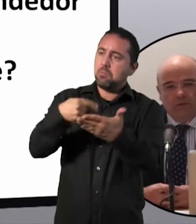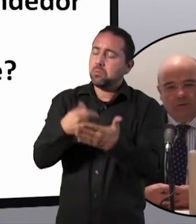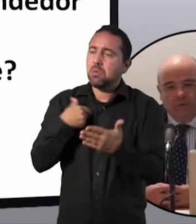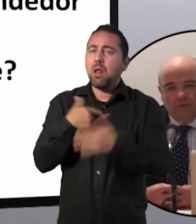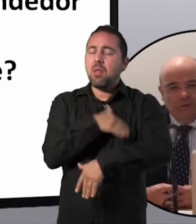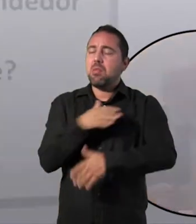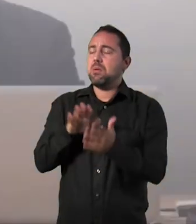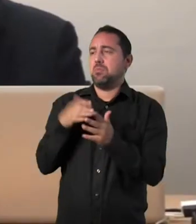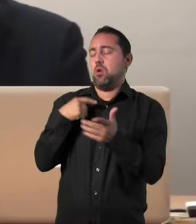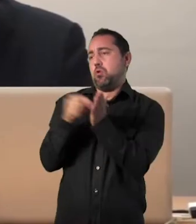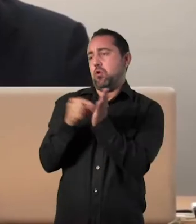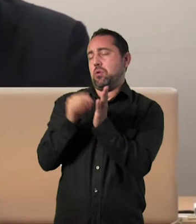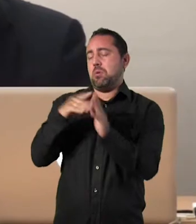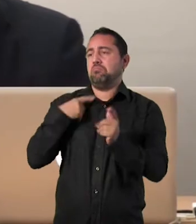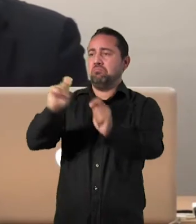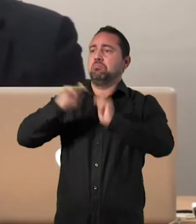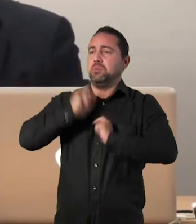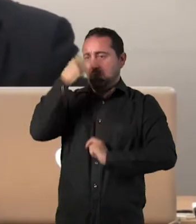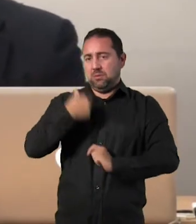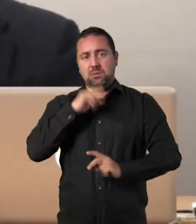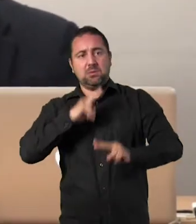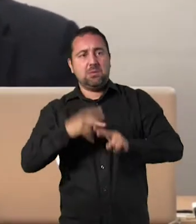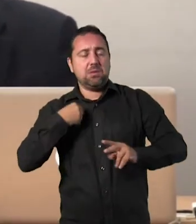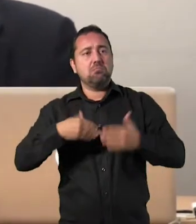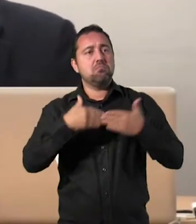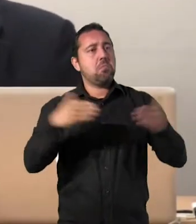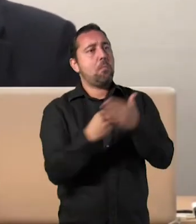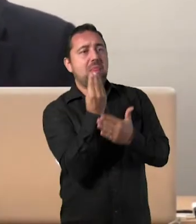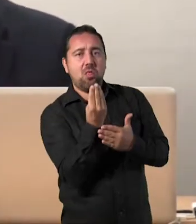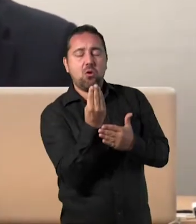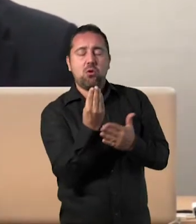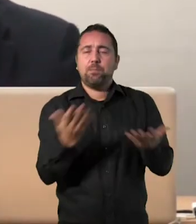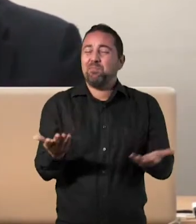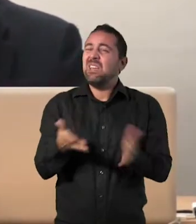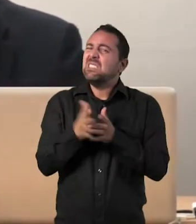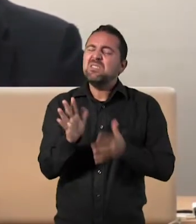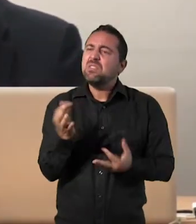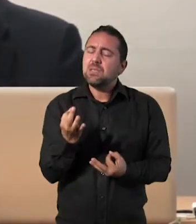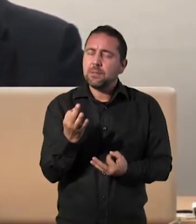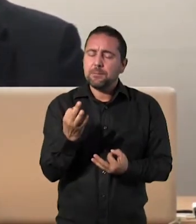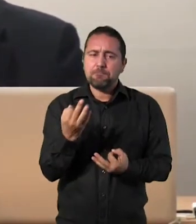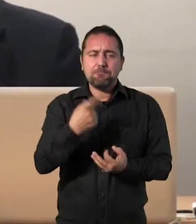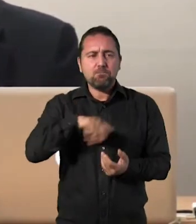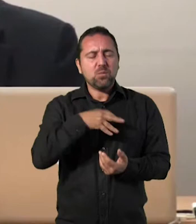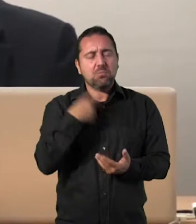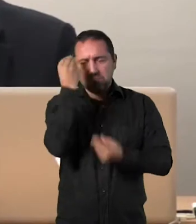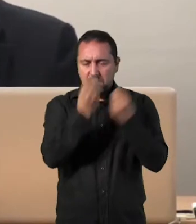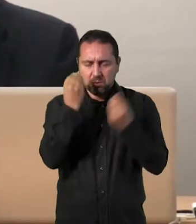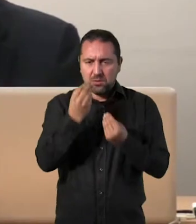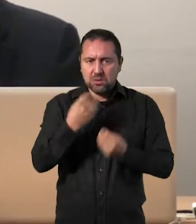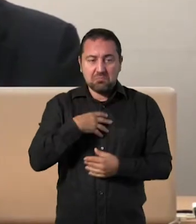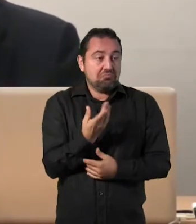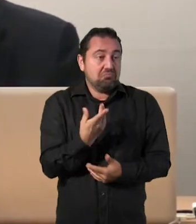ser emprendedor? Pues esto es una pregunta que seguramente no lo podemos hacer en cualquier actividad humana.